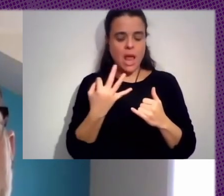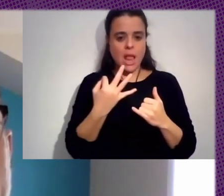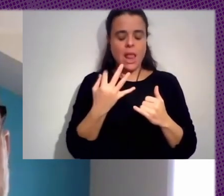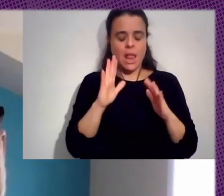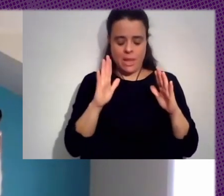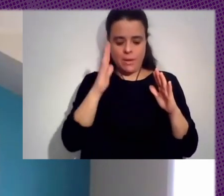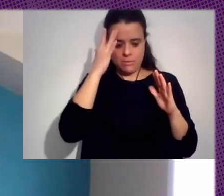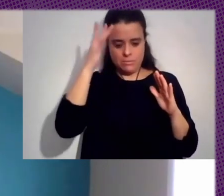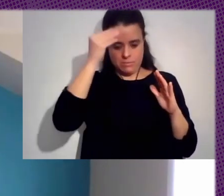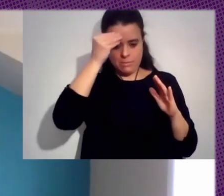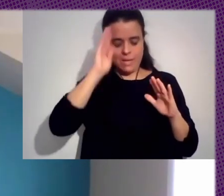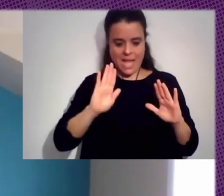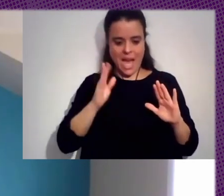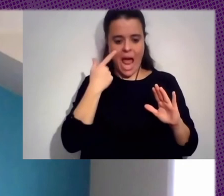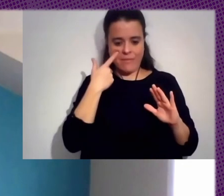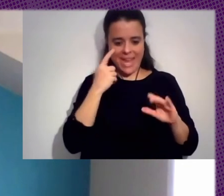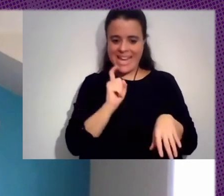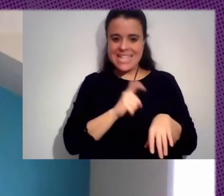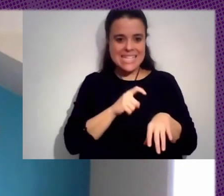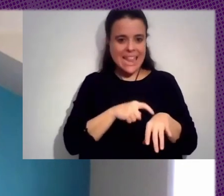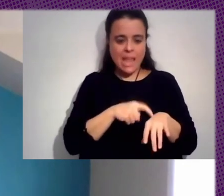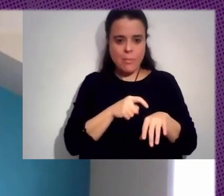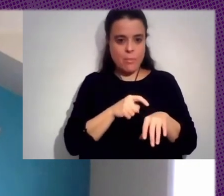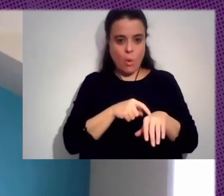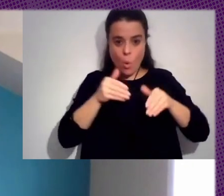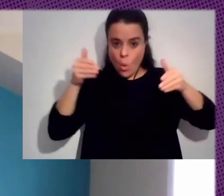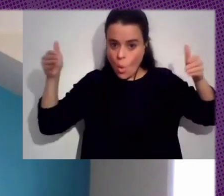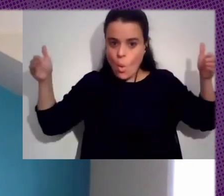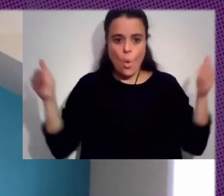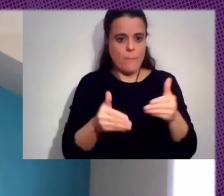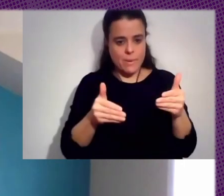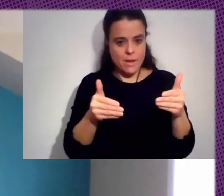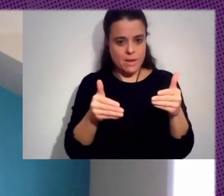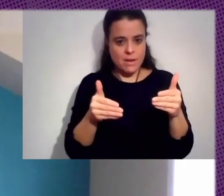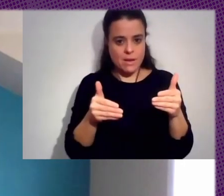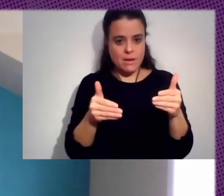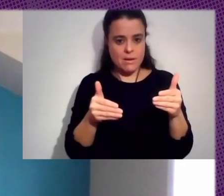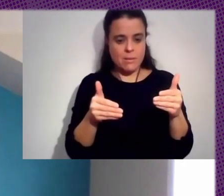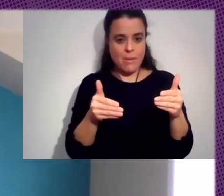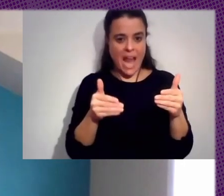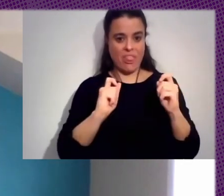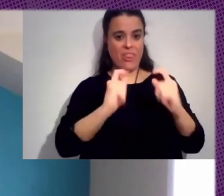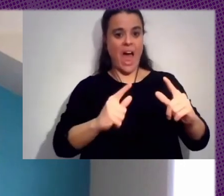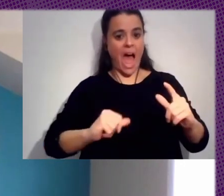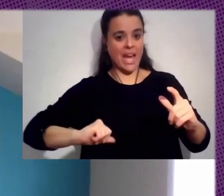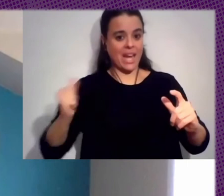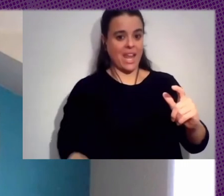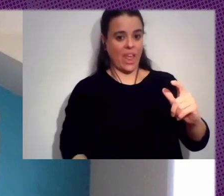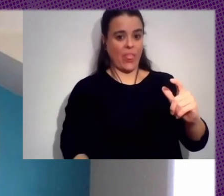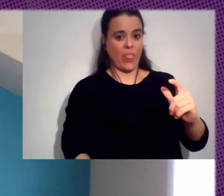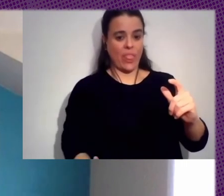Todo Ese Tiempo Que Estamos Invirtiendo Realmente Para Para Ser Ricas A Un Par De